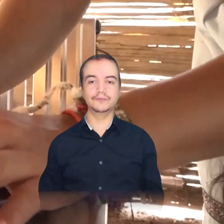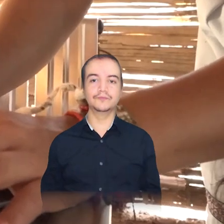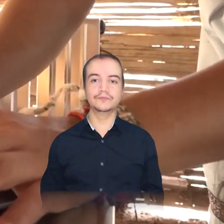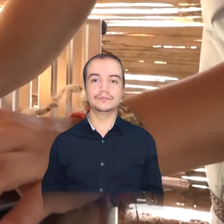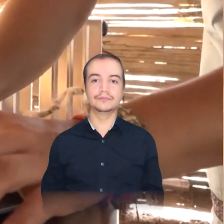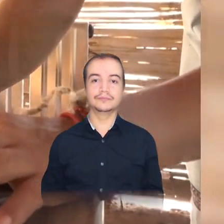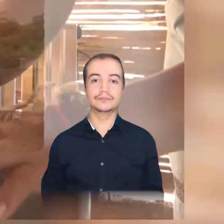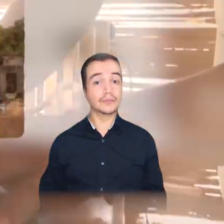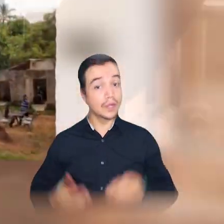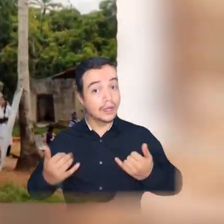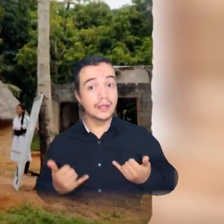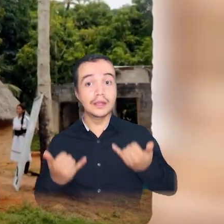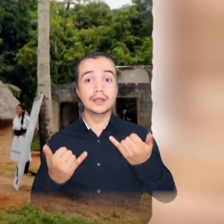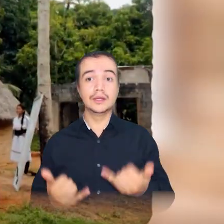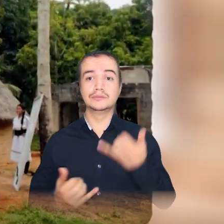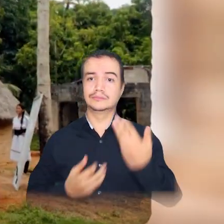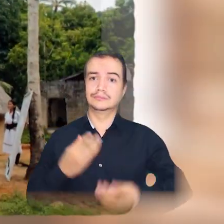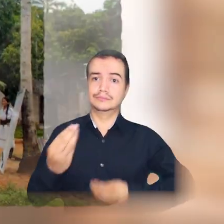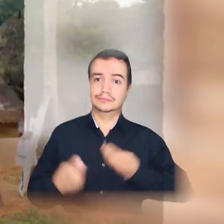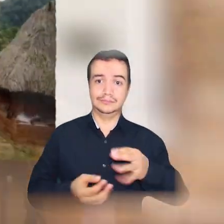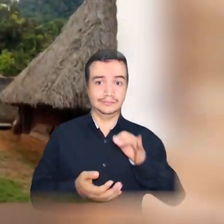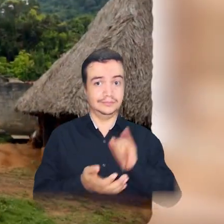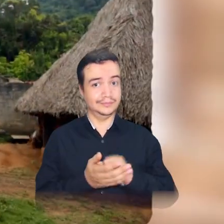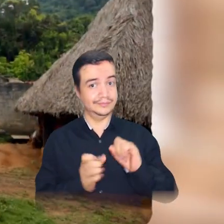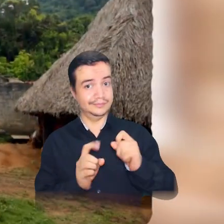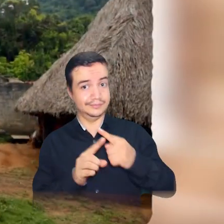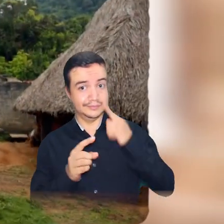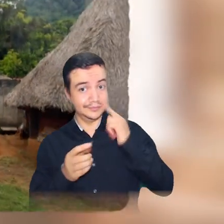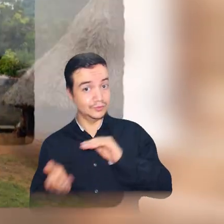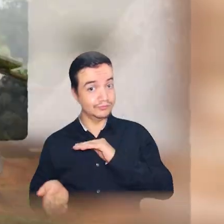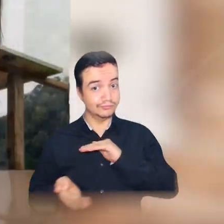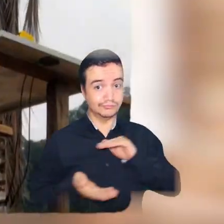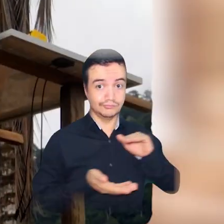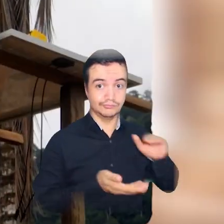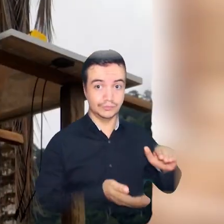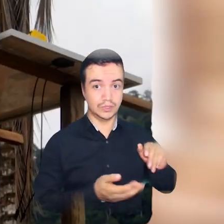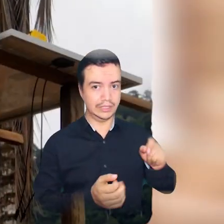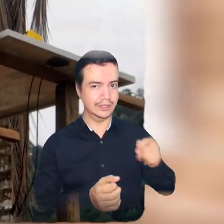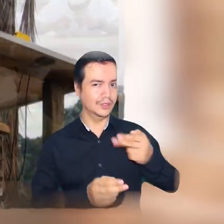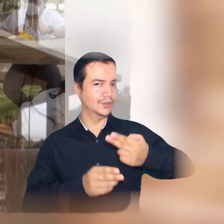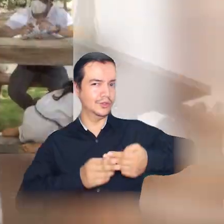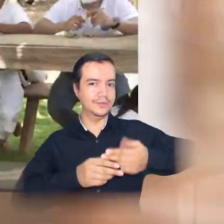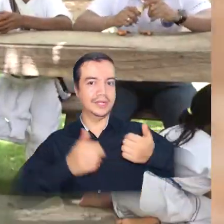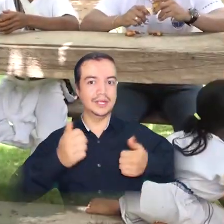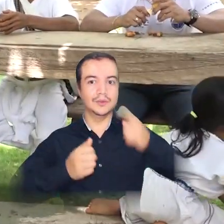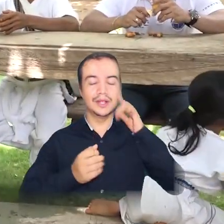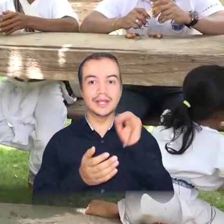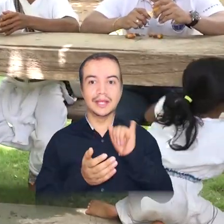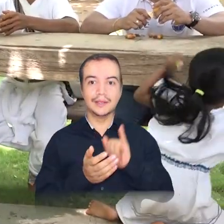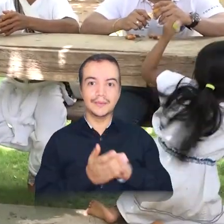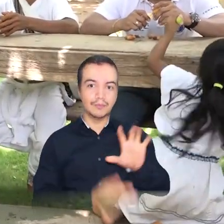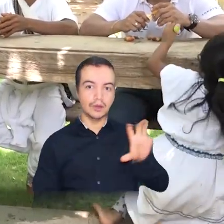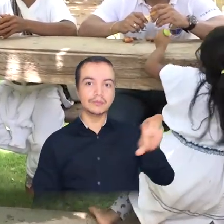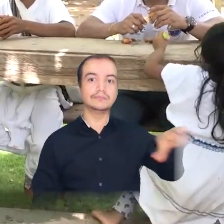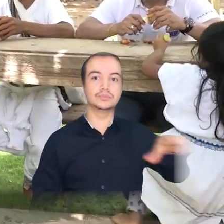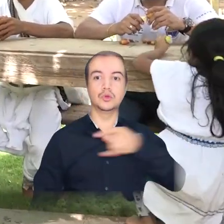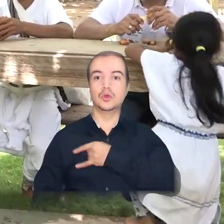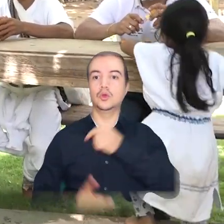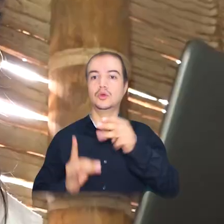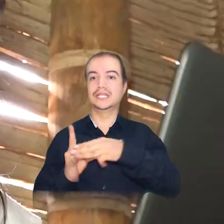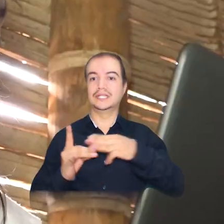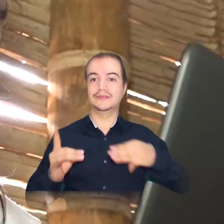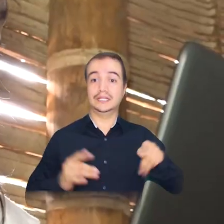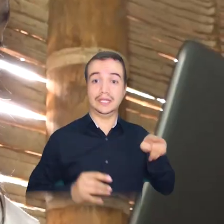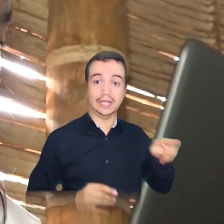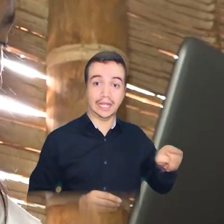Nos encontramos en el día de hoy, culminando esta primera fase de lo que se ha llamado, denominado, el campus Unimagdalena en la comunidad indígena de